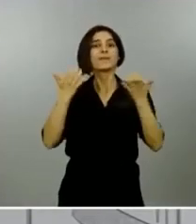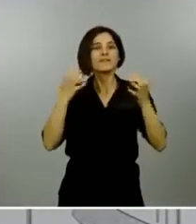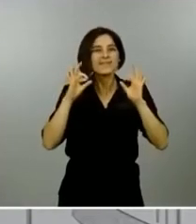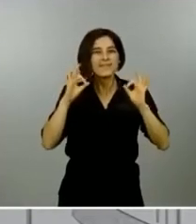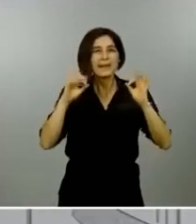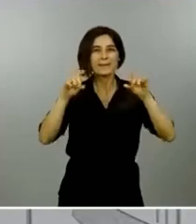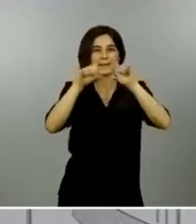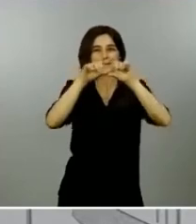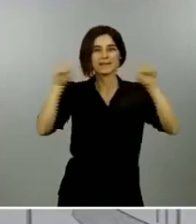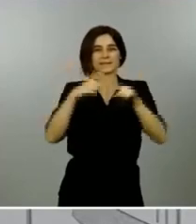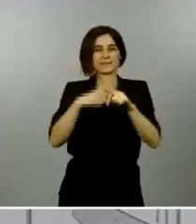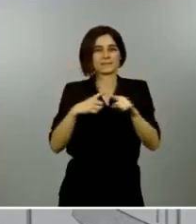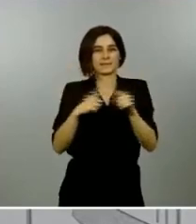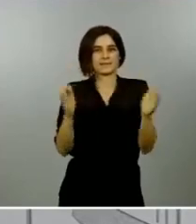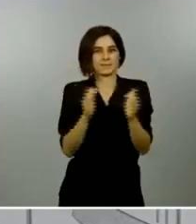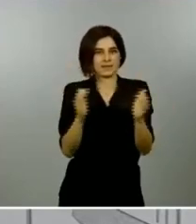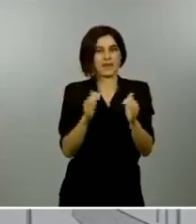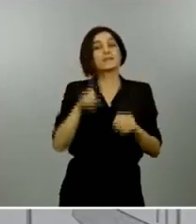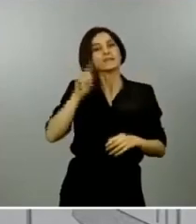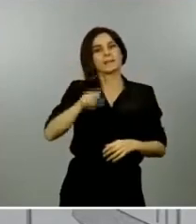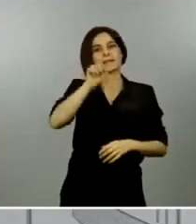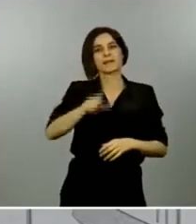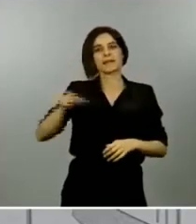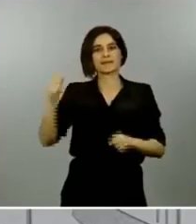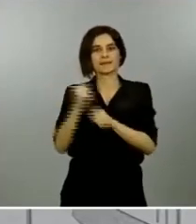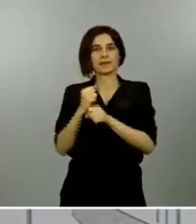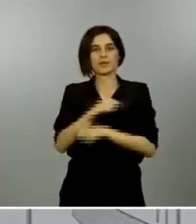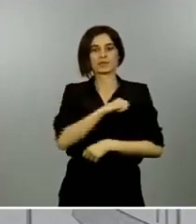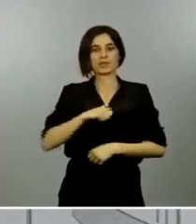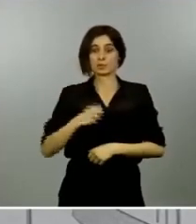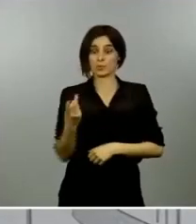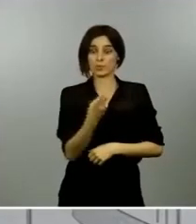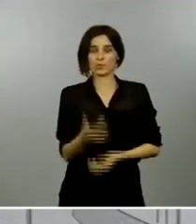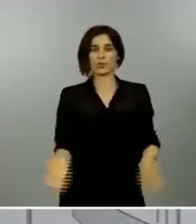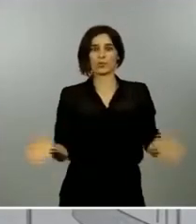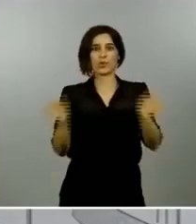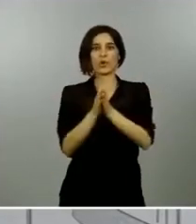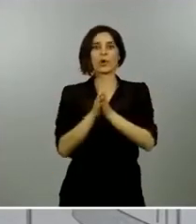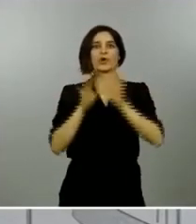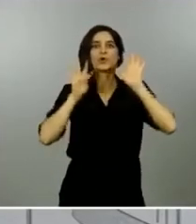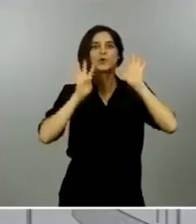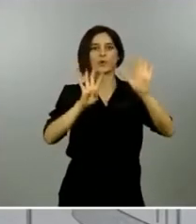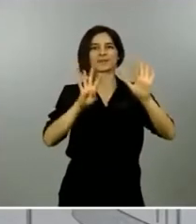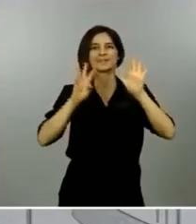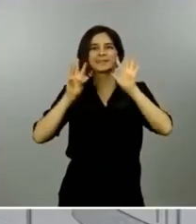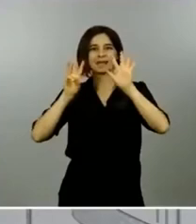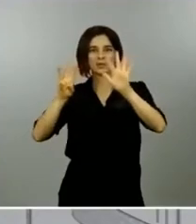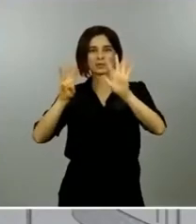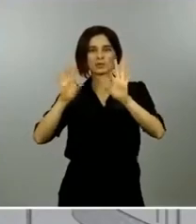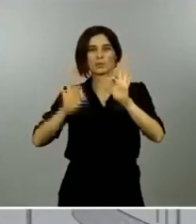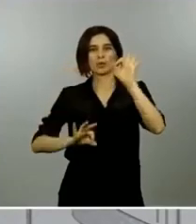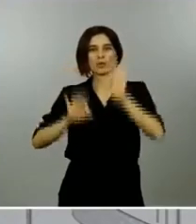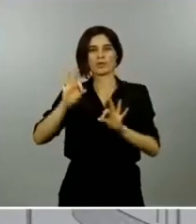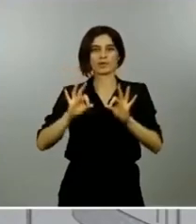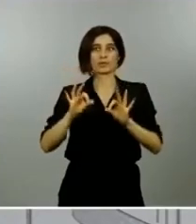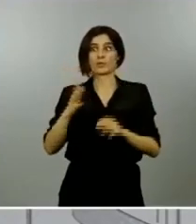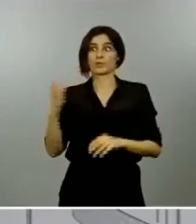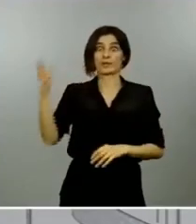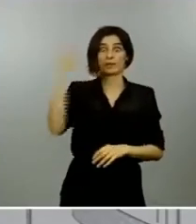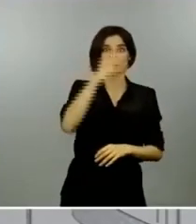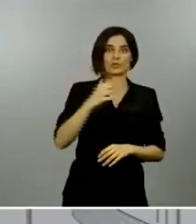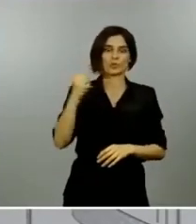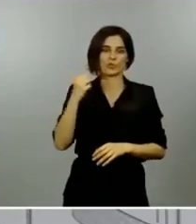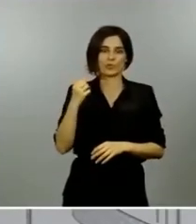y a los trabajadores autónomos que concentran el 98% del conjunto de operaciones